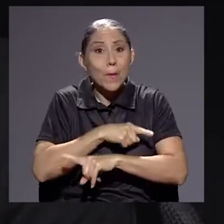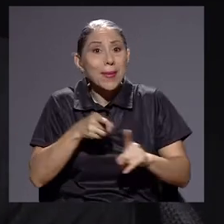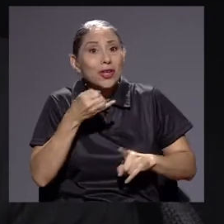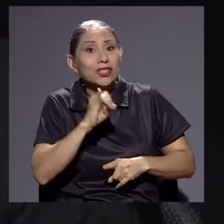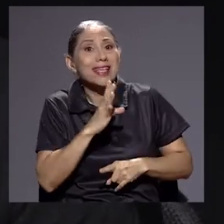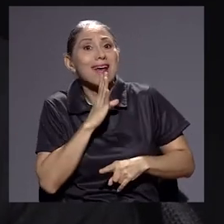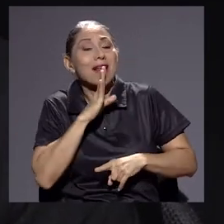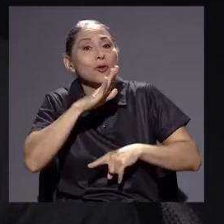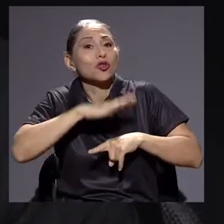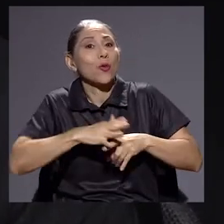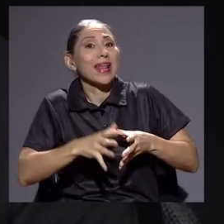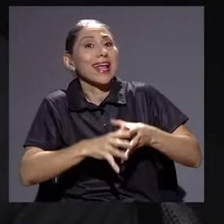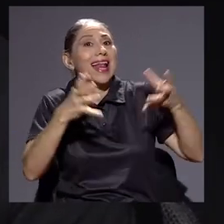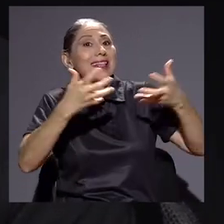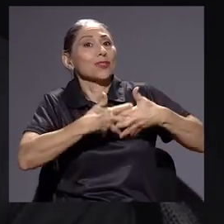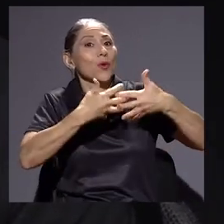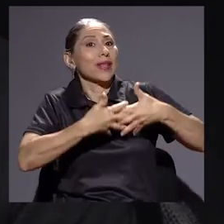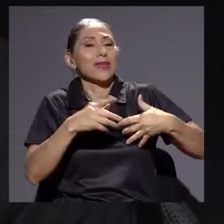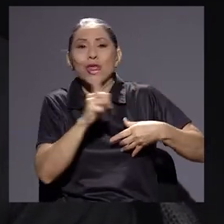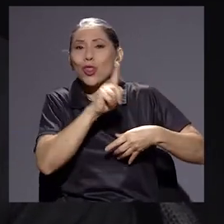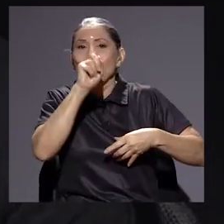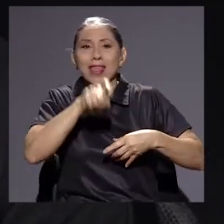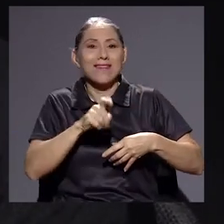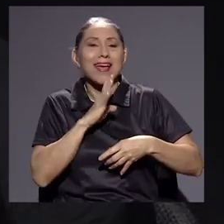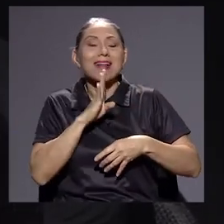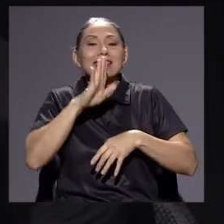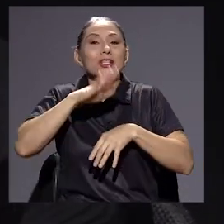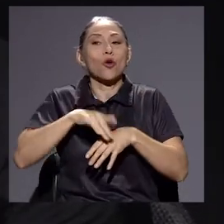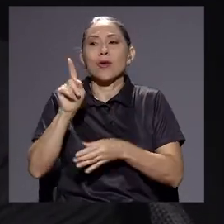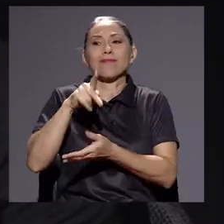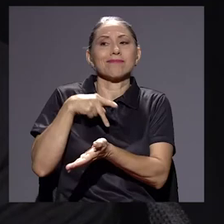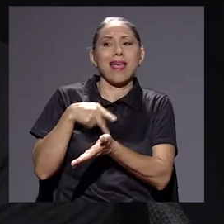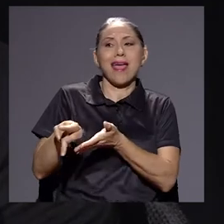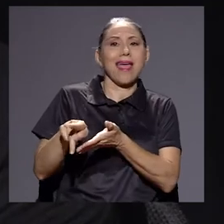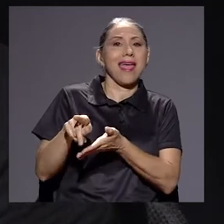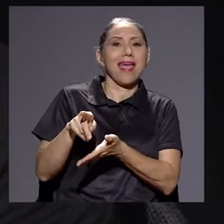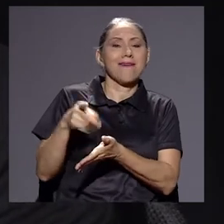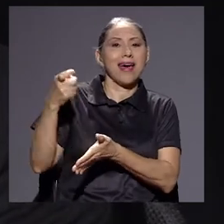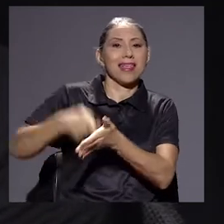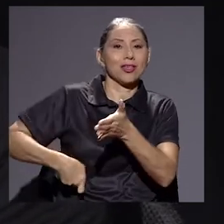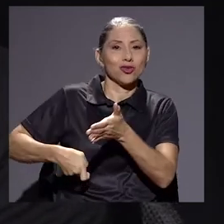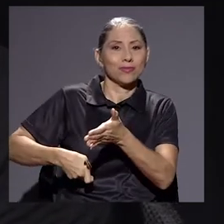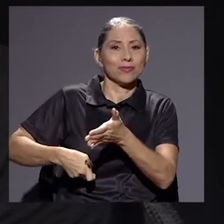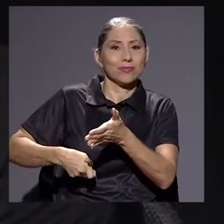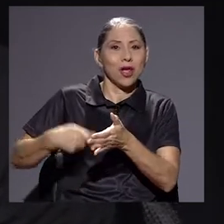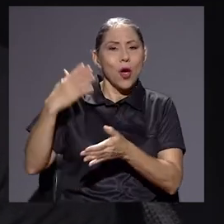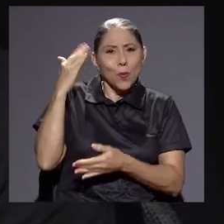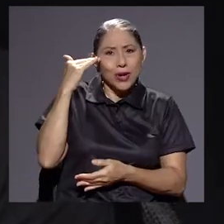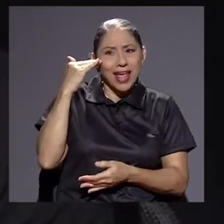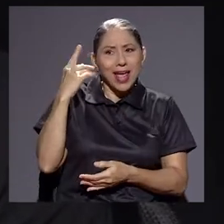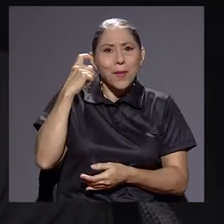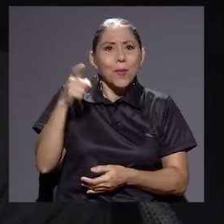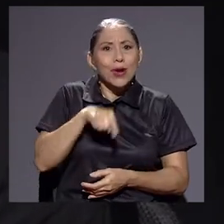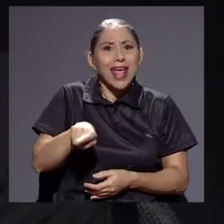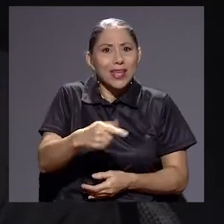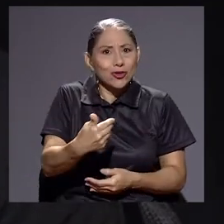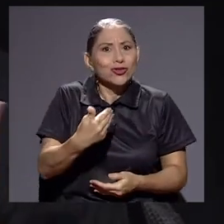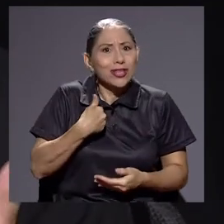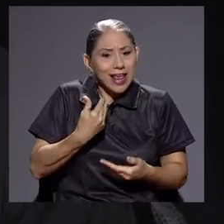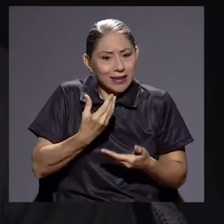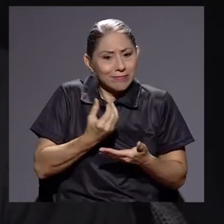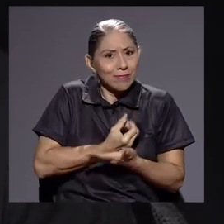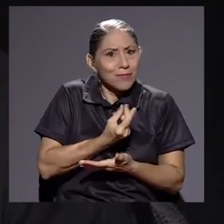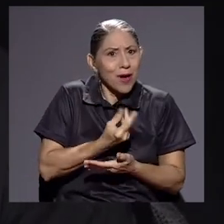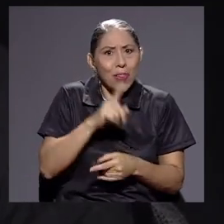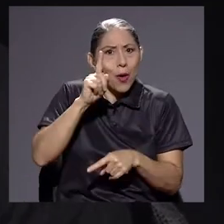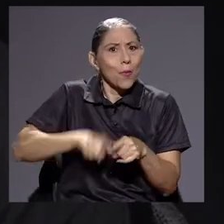no se debería hablar de evasión. ¿Por qué? Porque ellos tienen los suficientes recursos para no evadir. Entonces, estamos hablando que